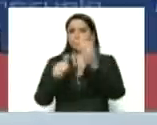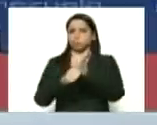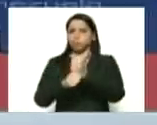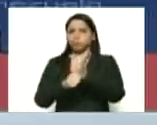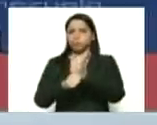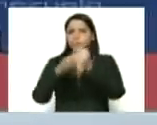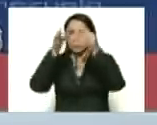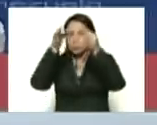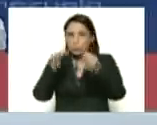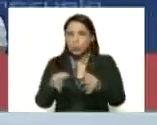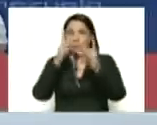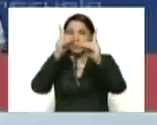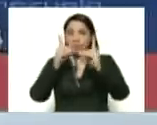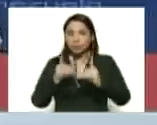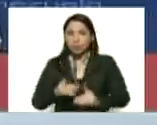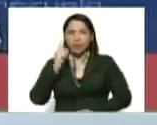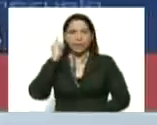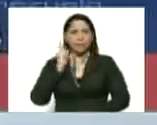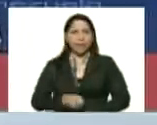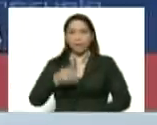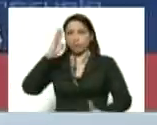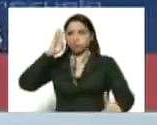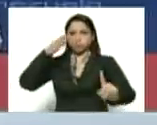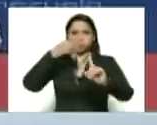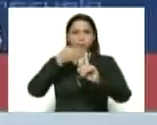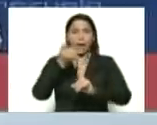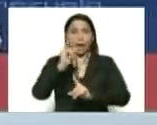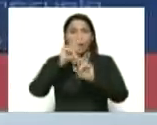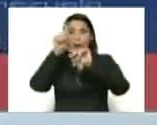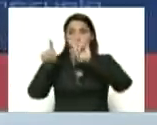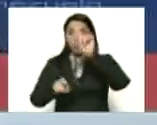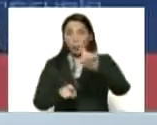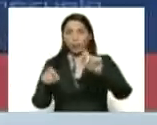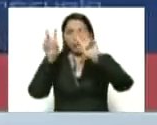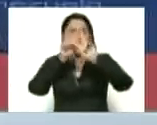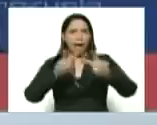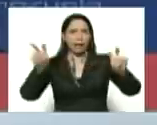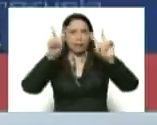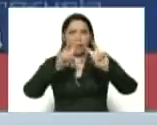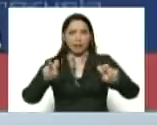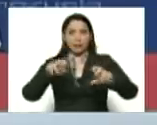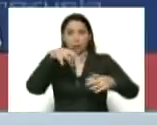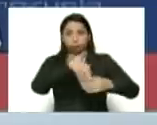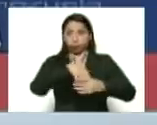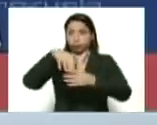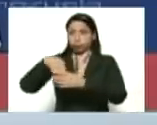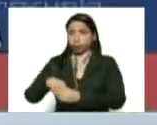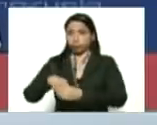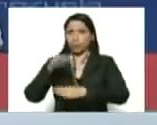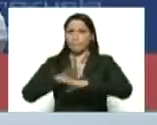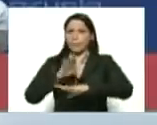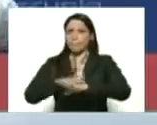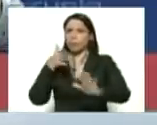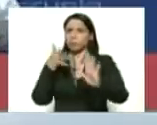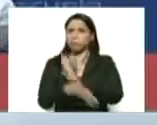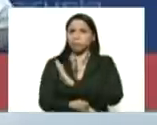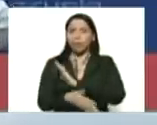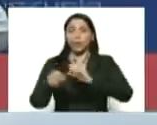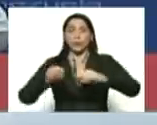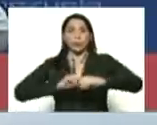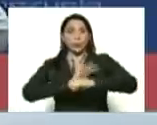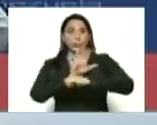decisiones que hay que orientar. Aquí está la encuesta. Análisis de la cuarentena y la situación del COVID-19.